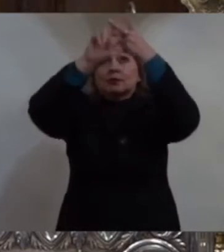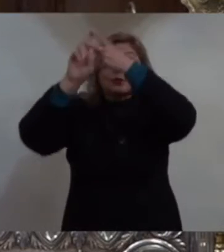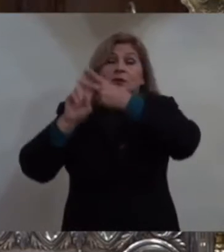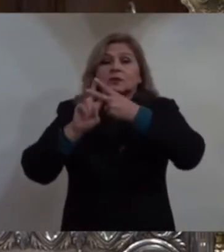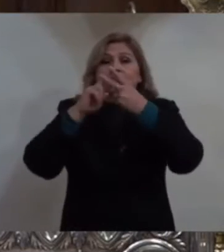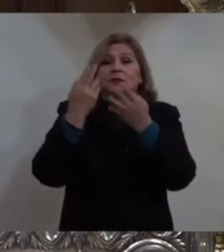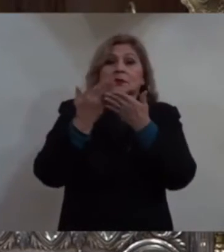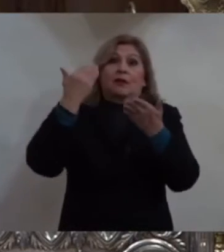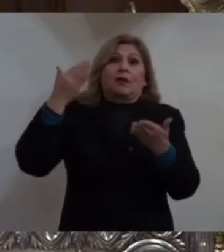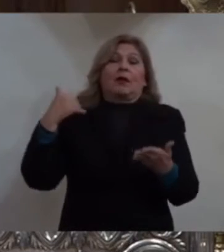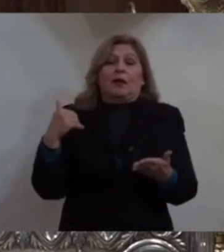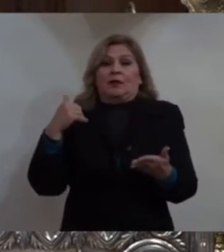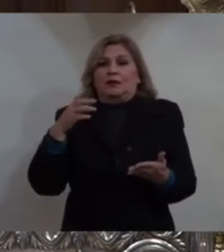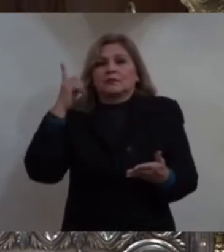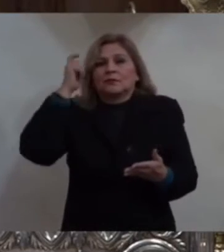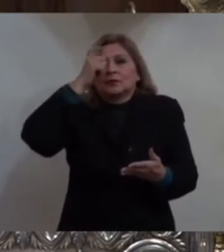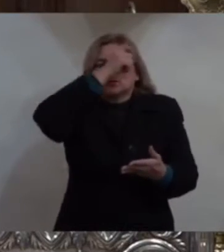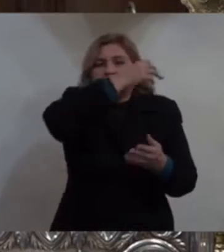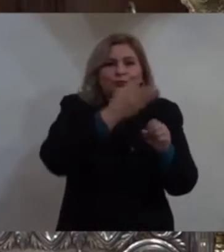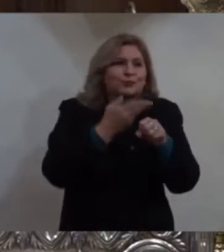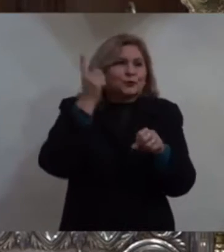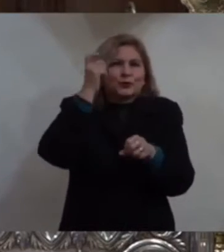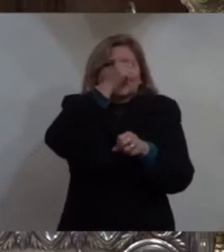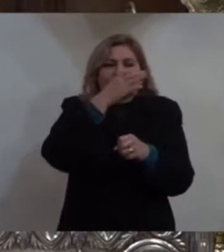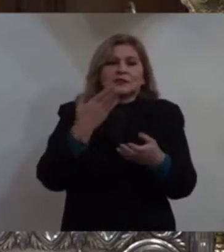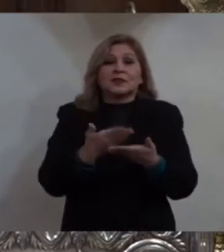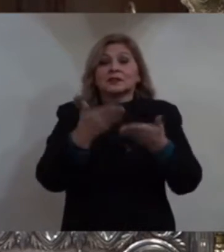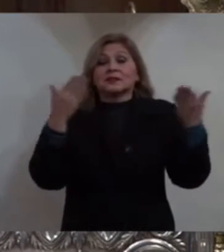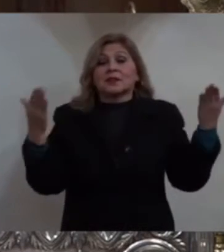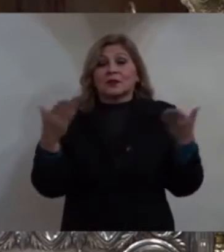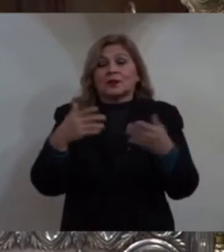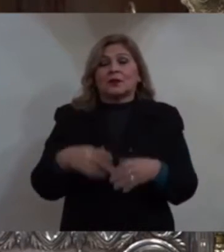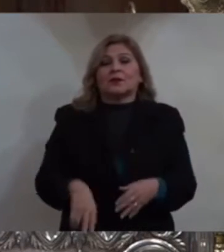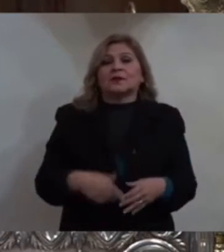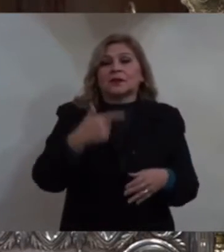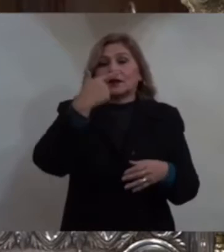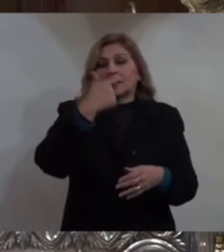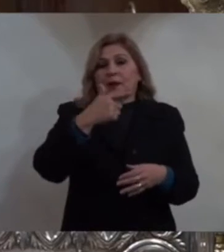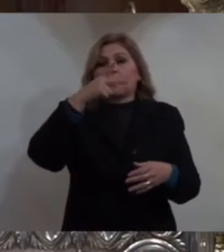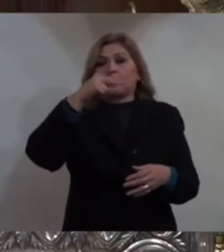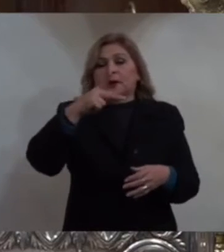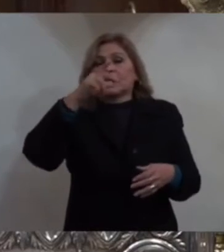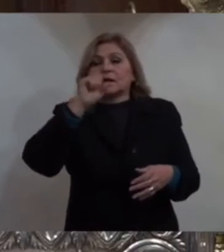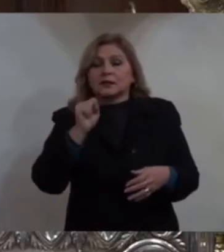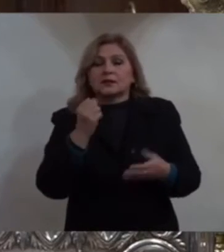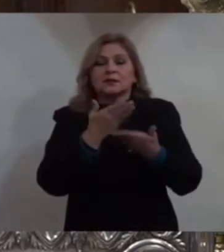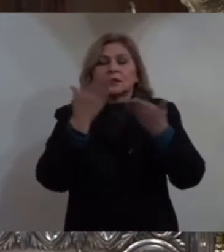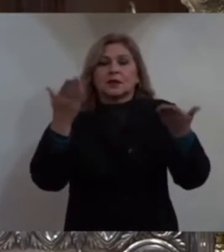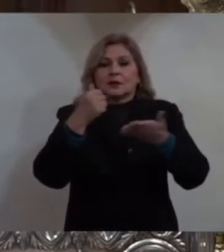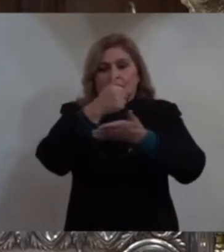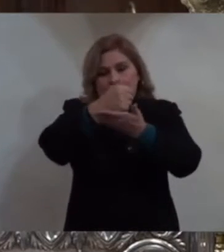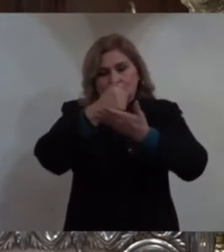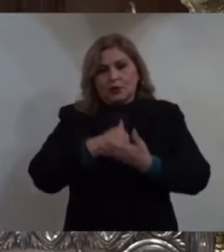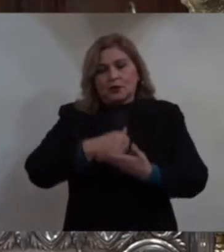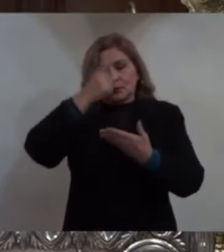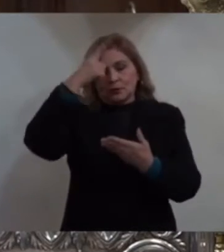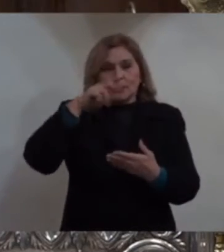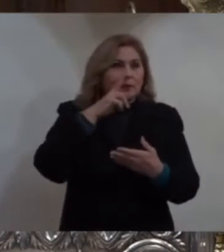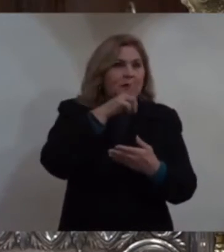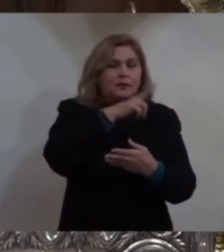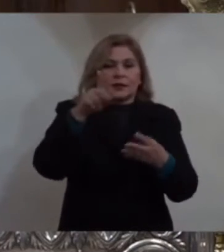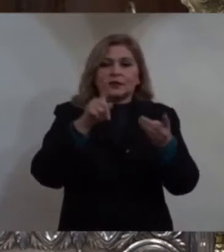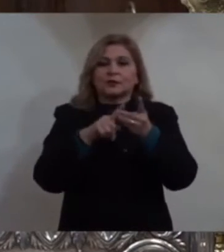Y ahora tenemos el bello GPS que nos ayuda también a orientarnos.